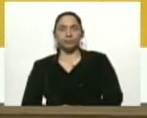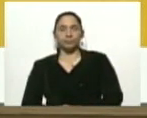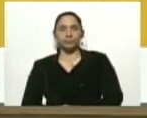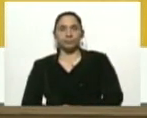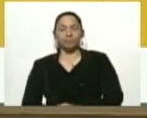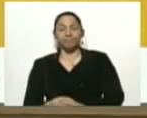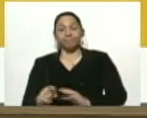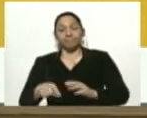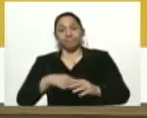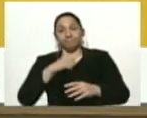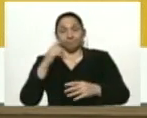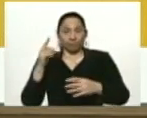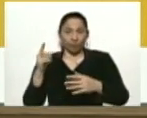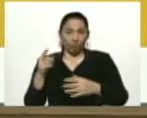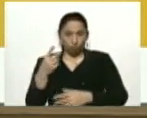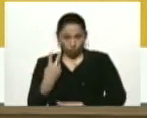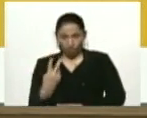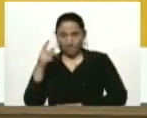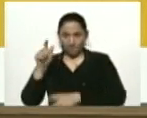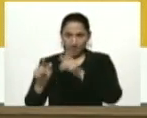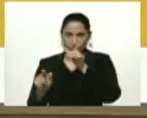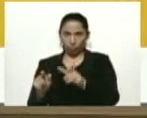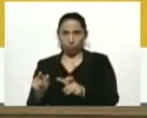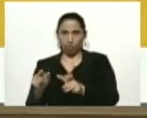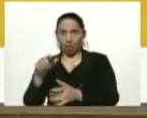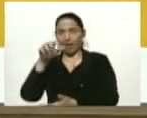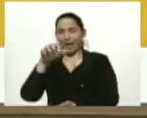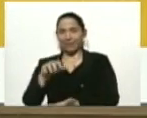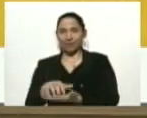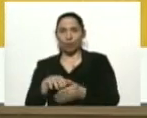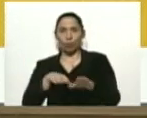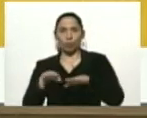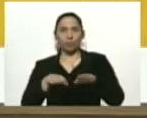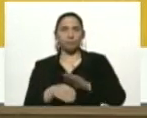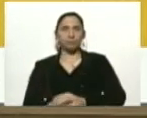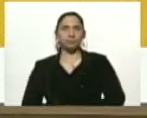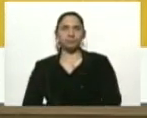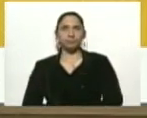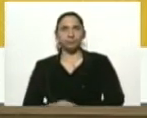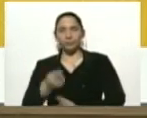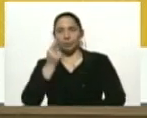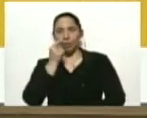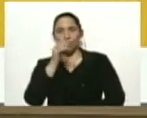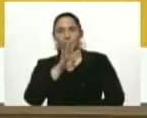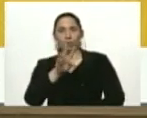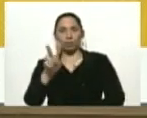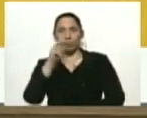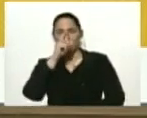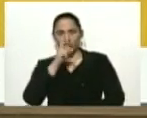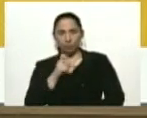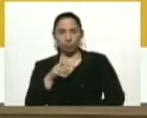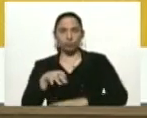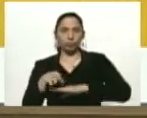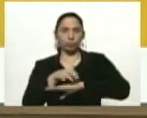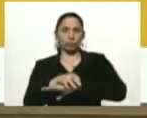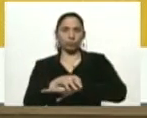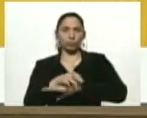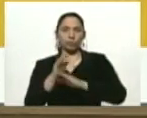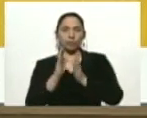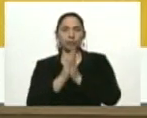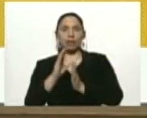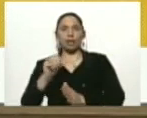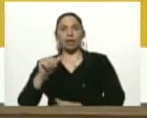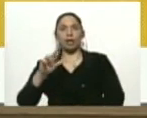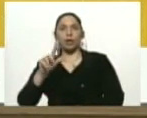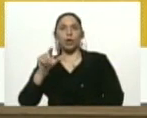Luego tenemos dos casos del estado Cogedes. Un hombre de 42 años, municipio San Carlos,